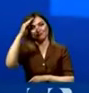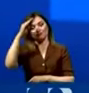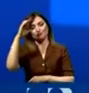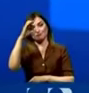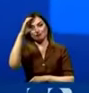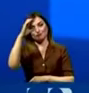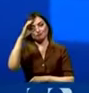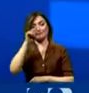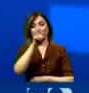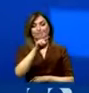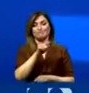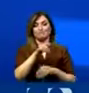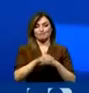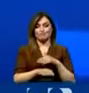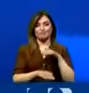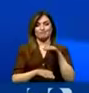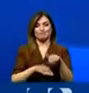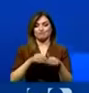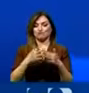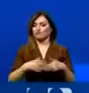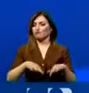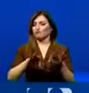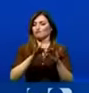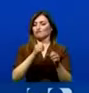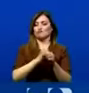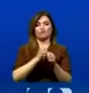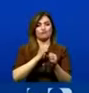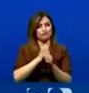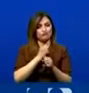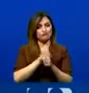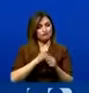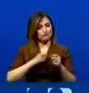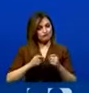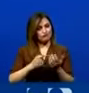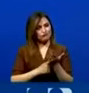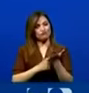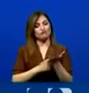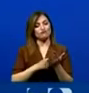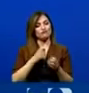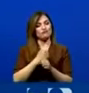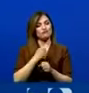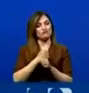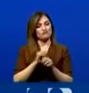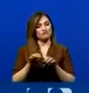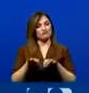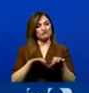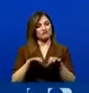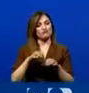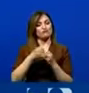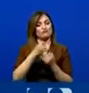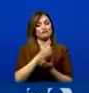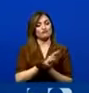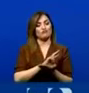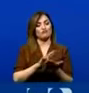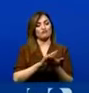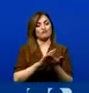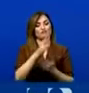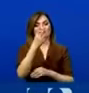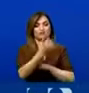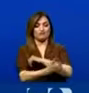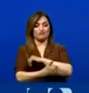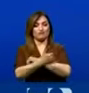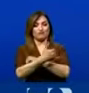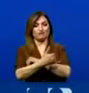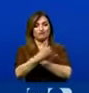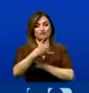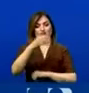con la cual hemos dado pasos muy importantes de avance, inclusive en la última reunión del Gabinete Binacional con